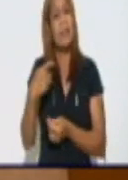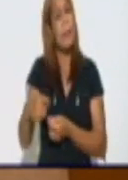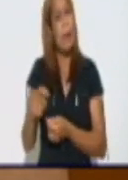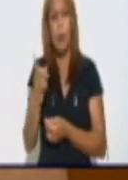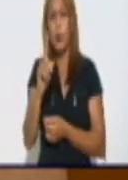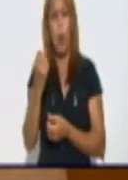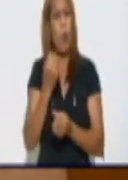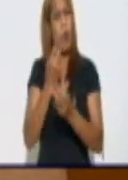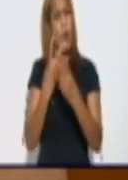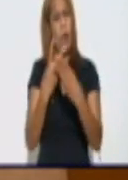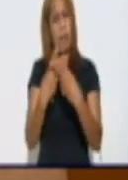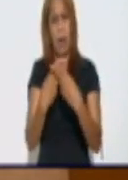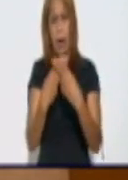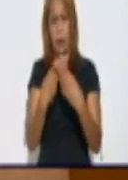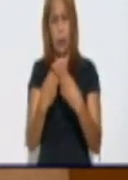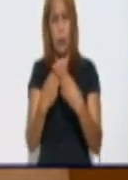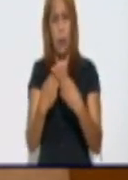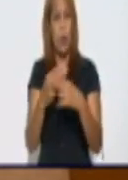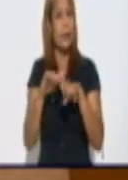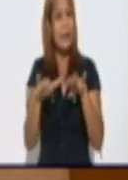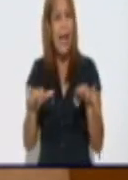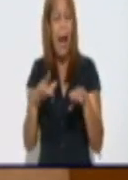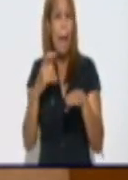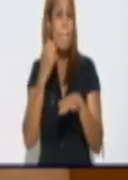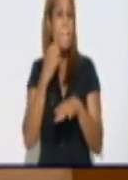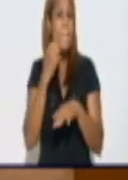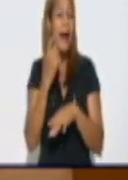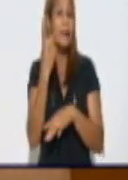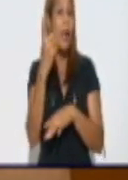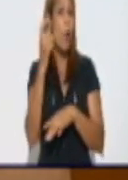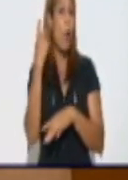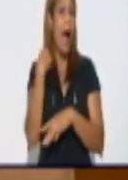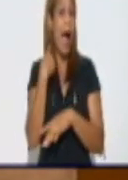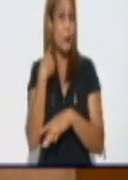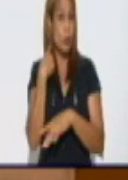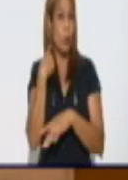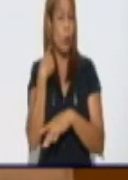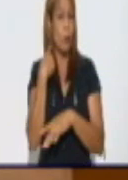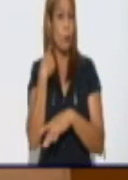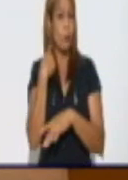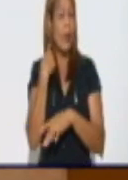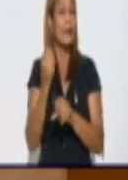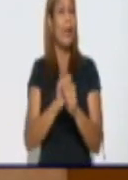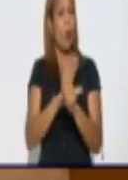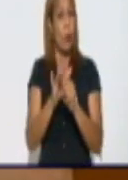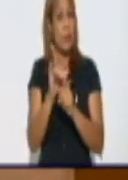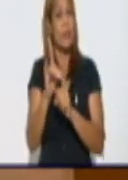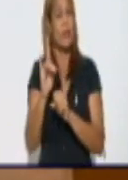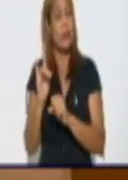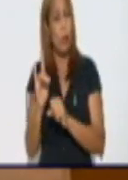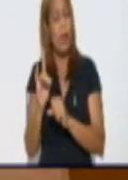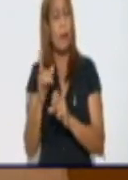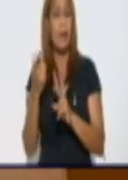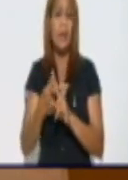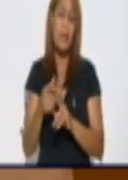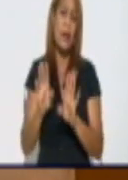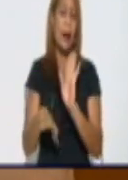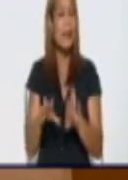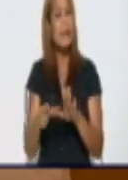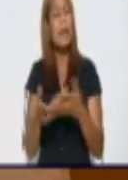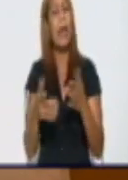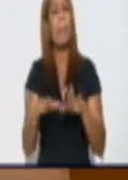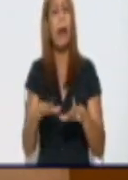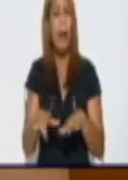epidemia, y eso a veces las personas, entre eso el tiempo, entre que si la vacuna, la inmunización,